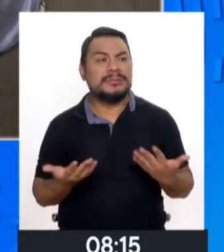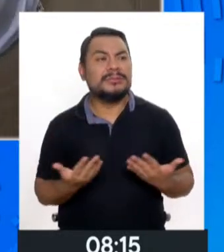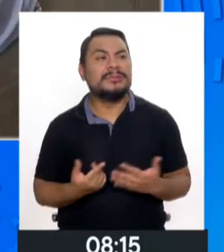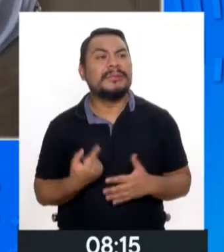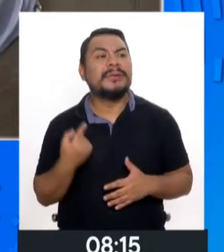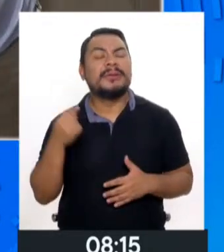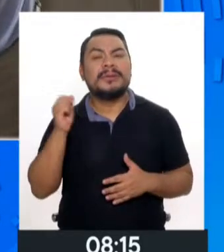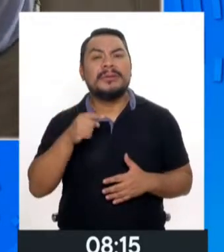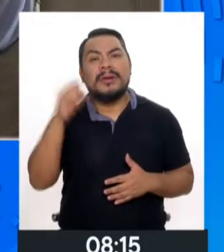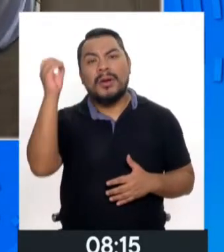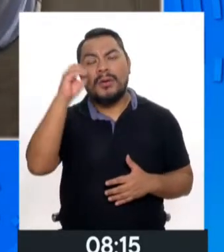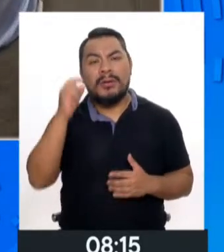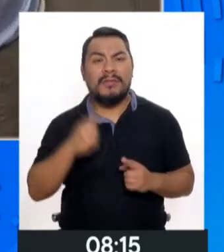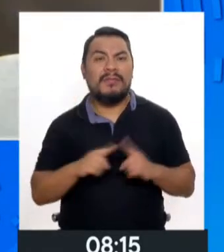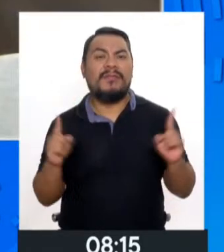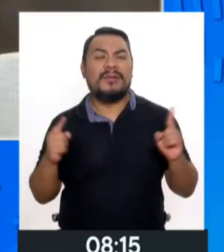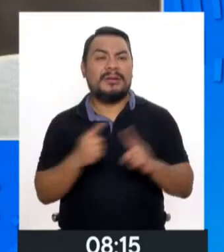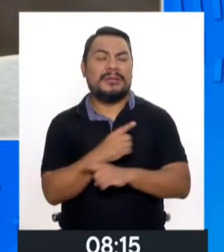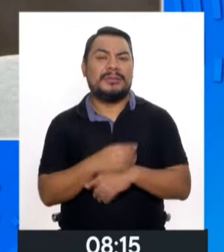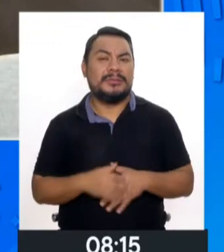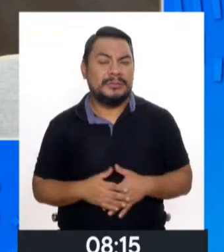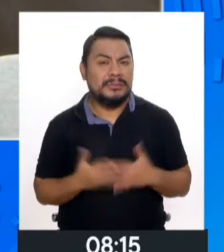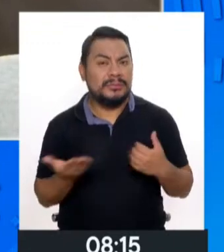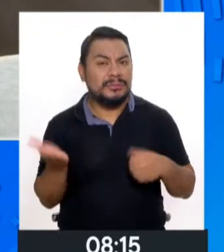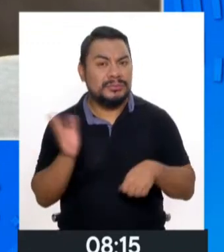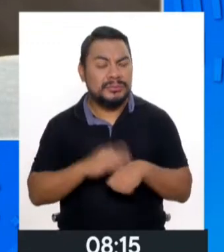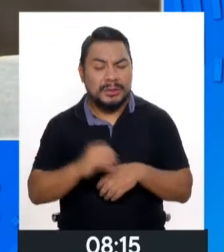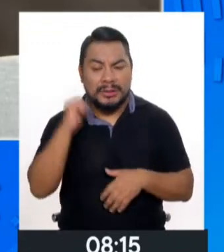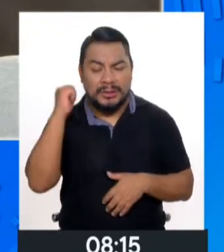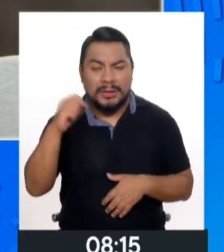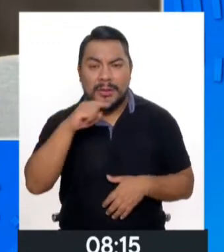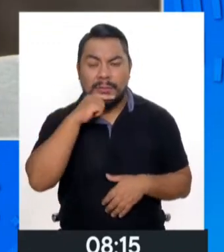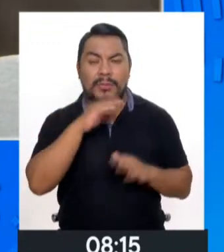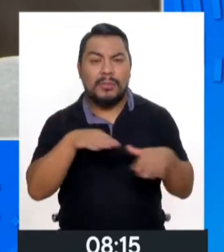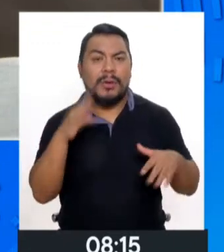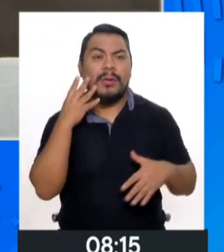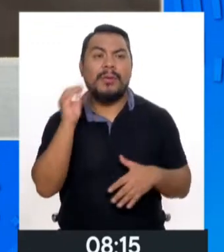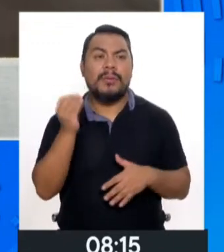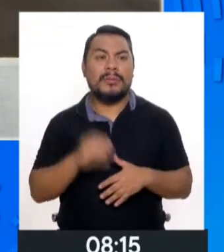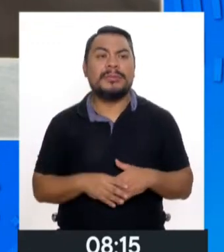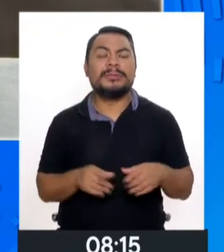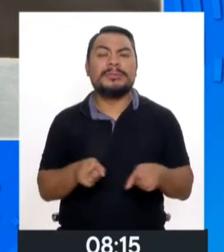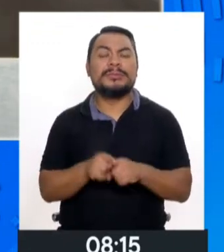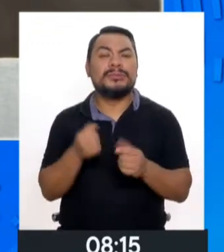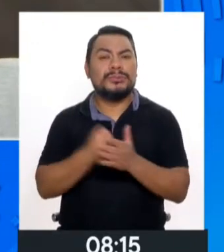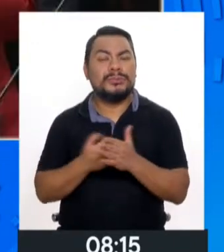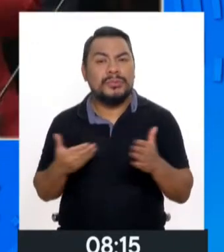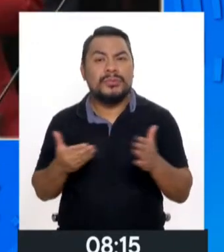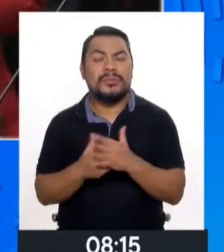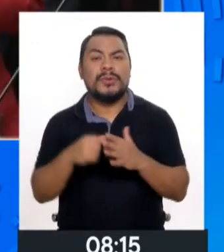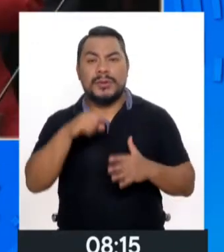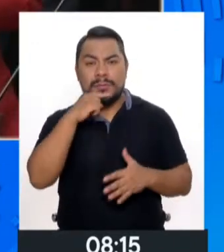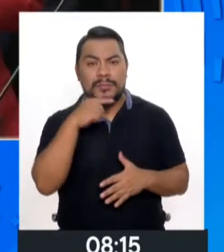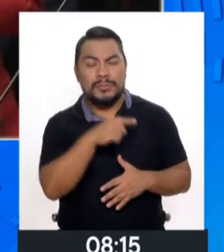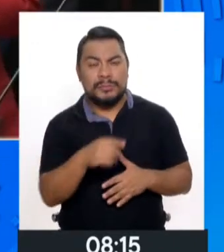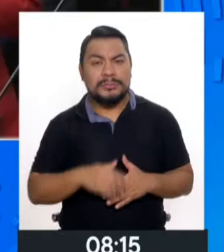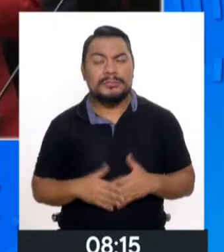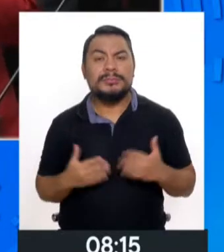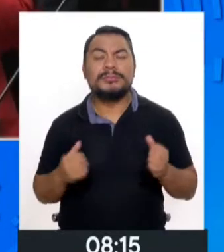corriente de opinión adversa al respeto de los derechos de las niñas y adolescentes y en nuestra lucha contra la violencia de la mujer.